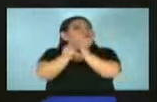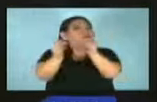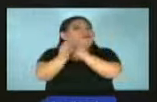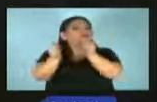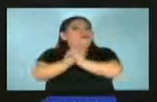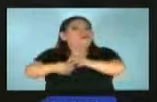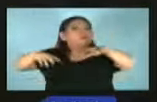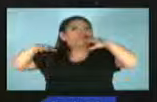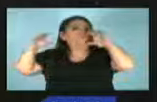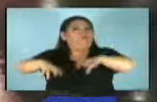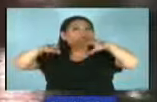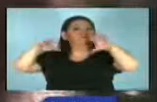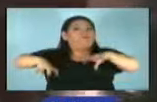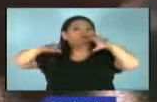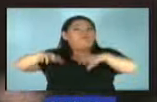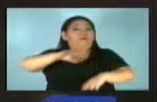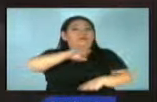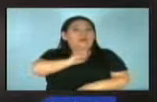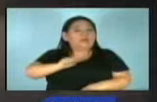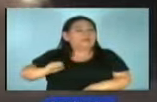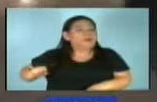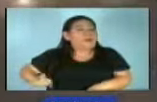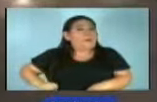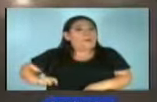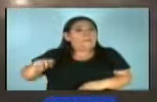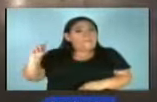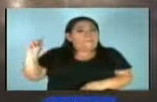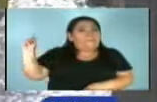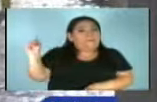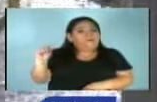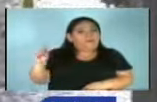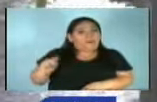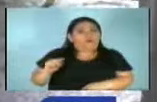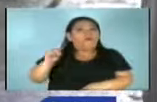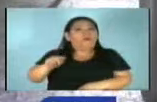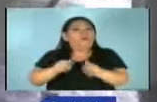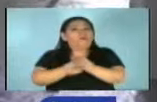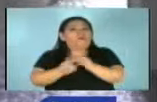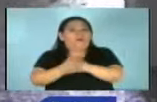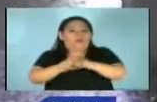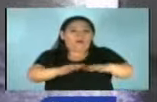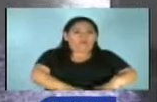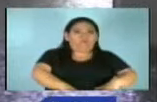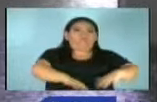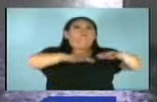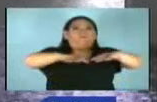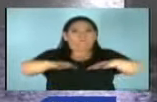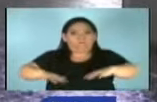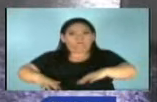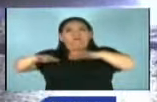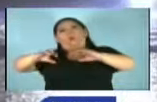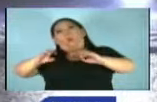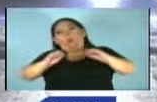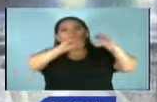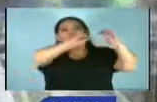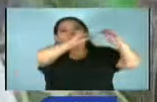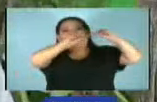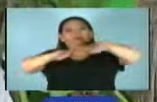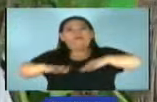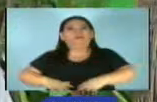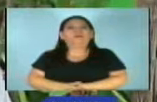para El Salvador serían lluvias más torrenciales que incrementarían las inundaciones y deslizamientos de tierra.